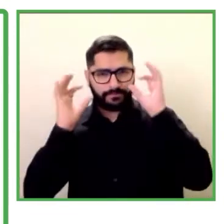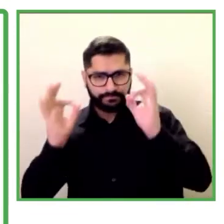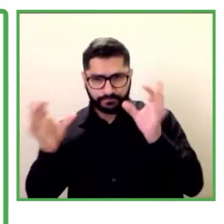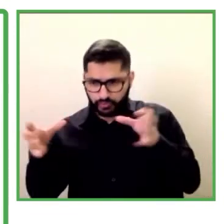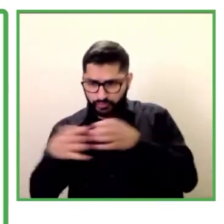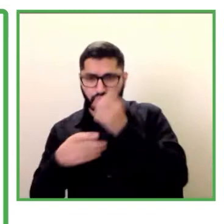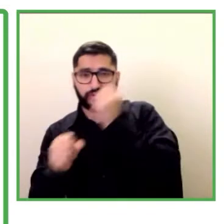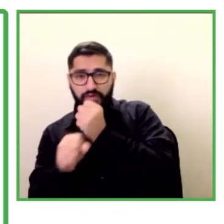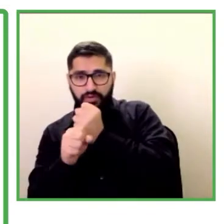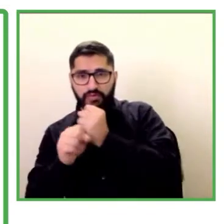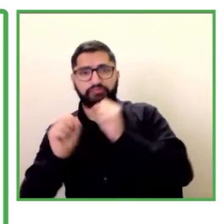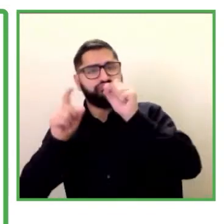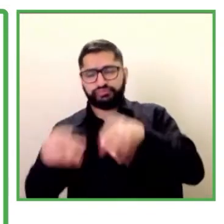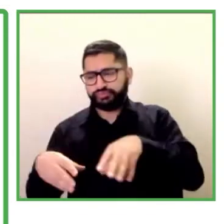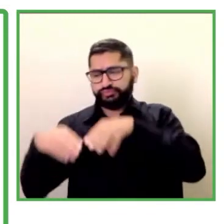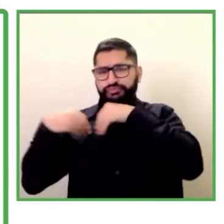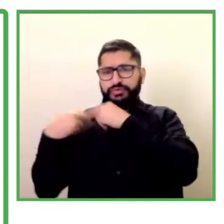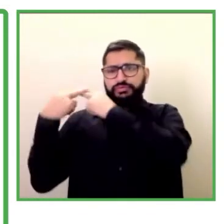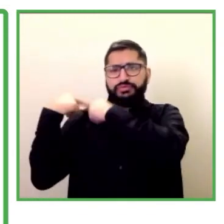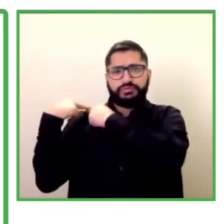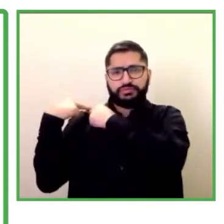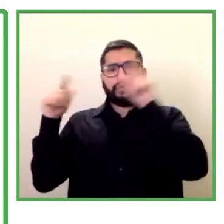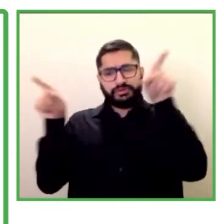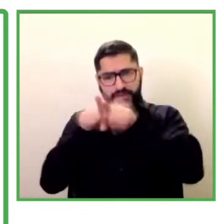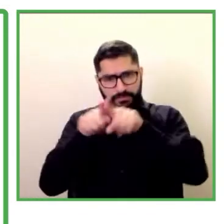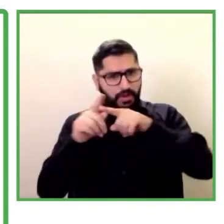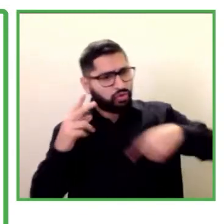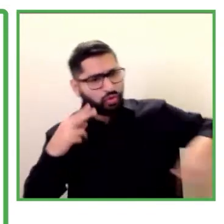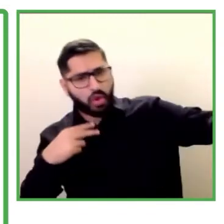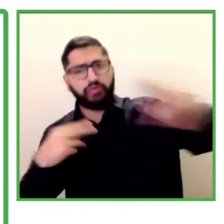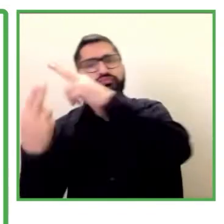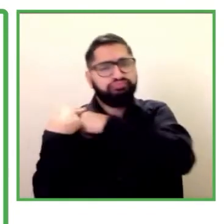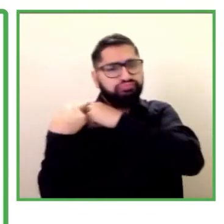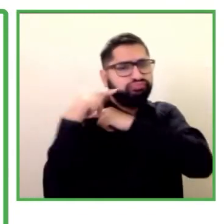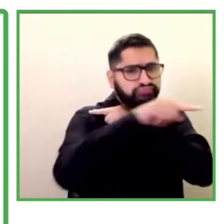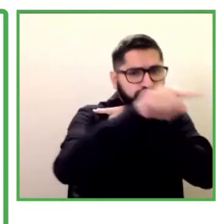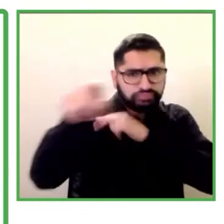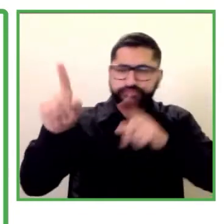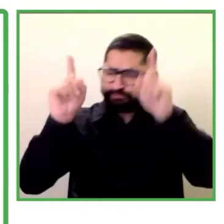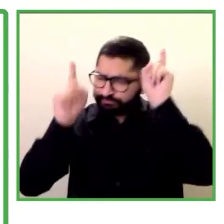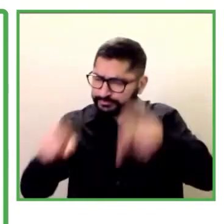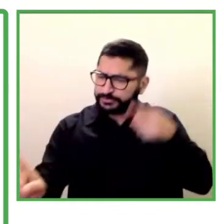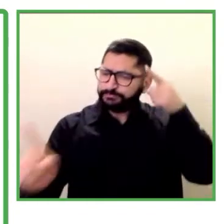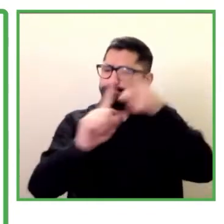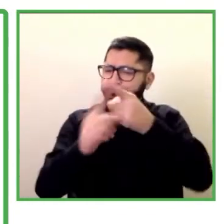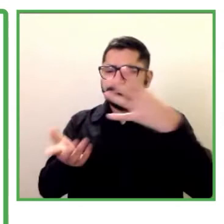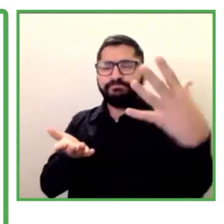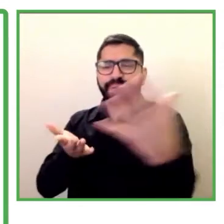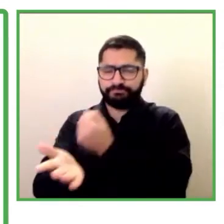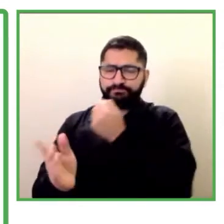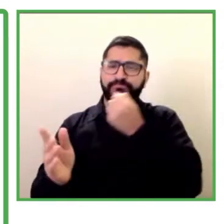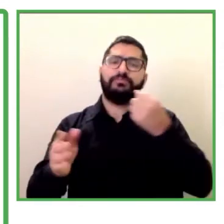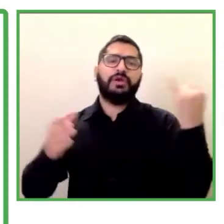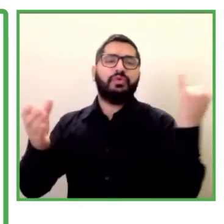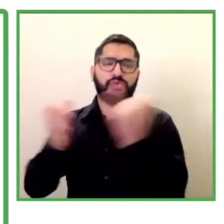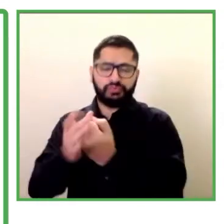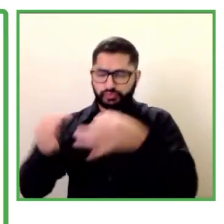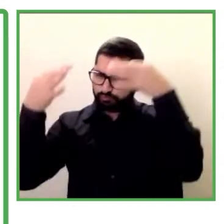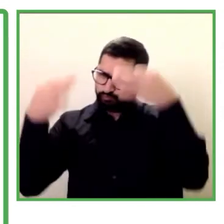lograr esta inclusión y este sueño de un México más incluyente ¿cómo lo hacemos? entra y le ofrecemos un modelo